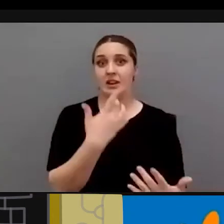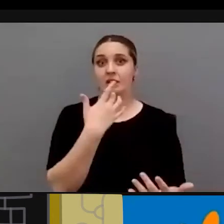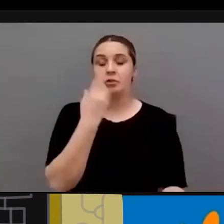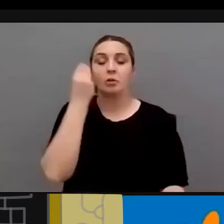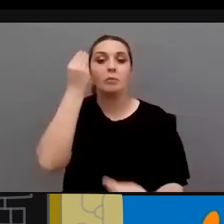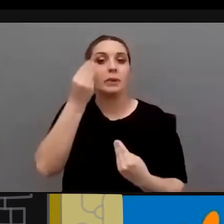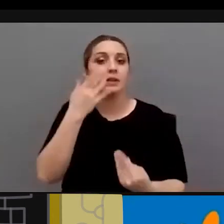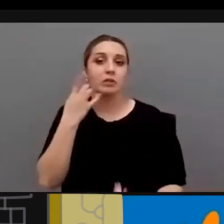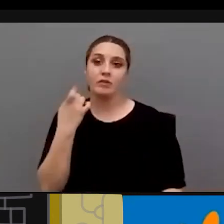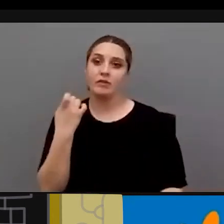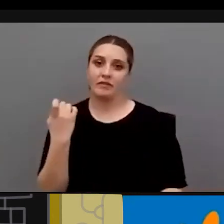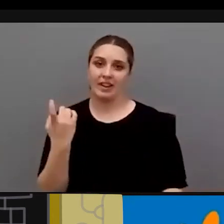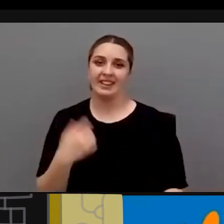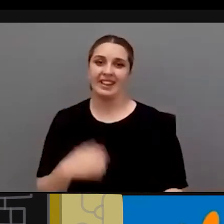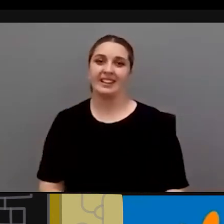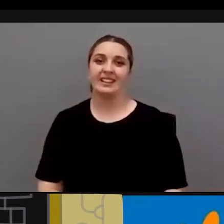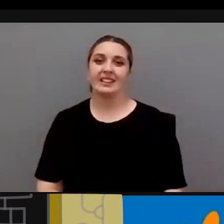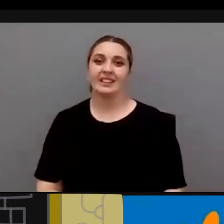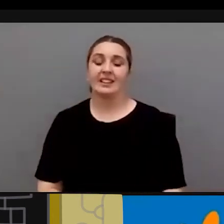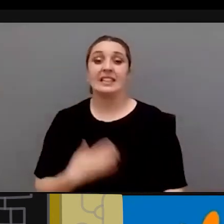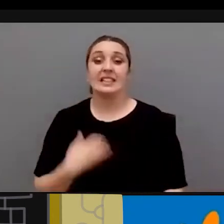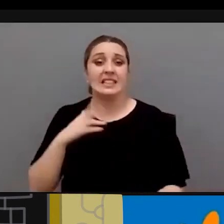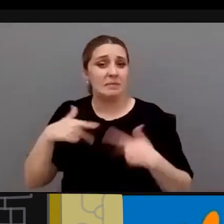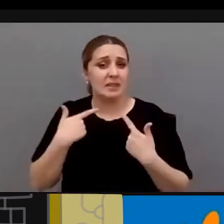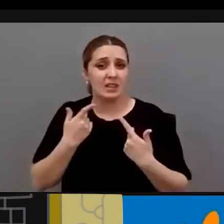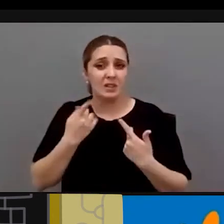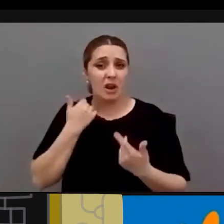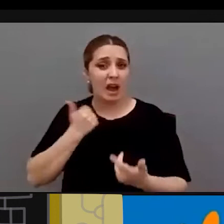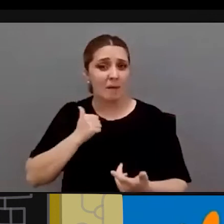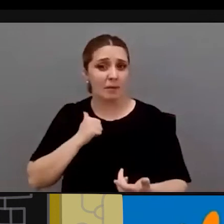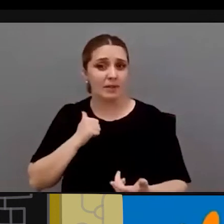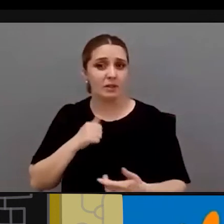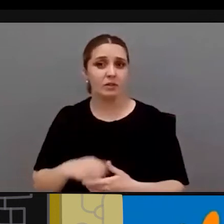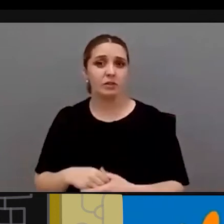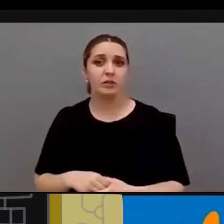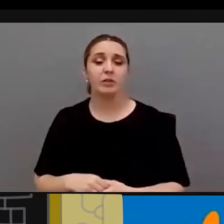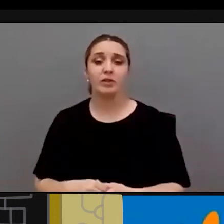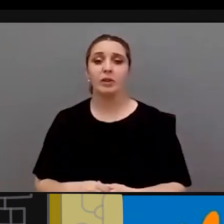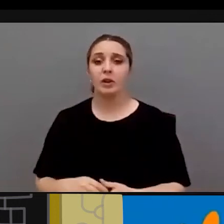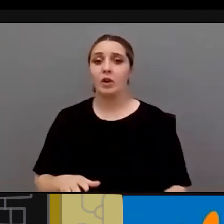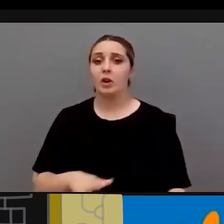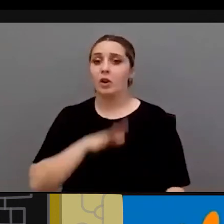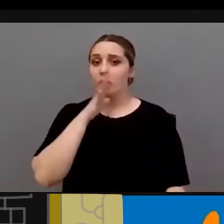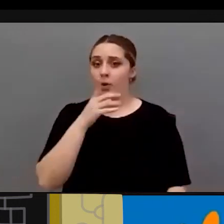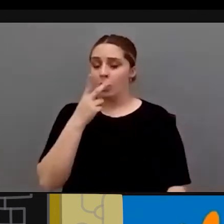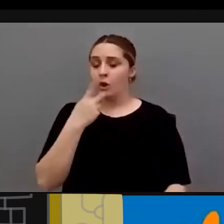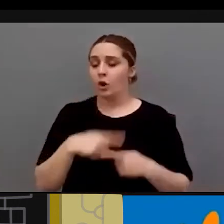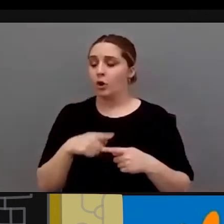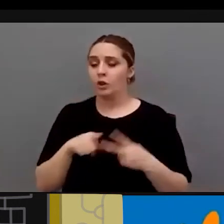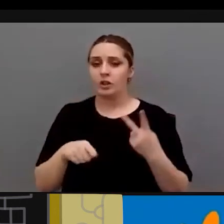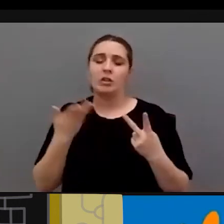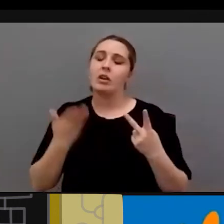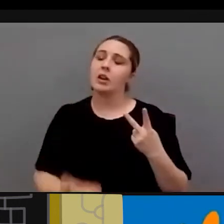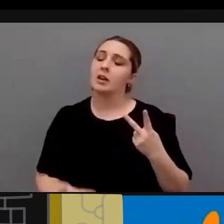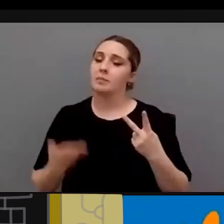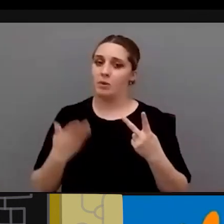que eso es lo que falta si me permites José Manuel aprovecho porque hay dos cosas que me parecen muy importantes